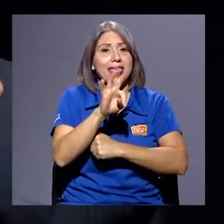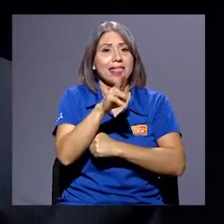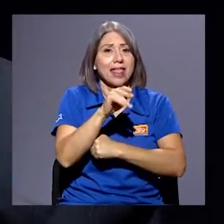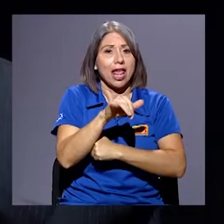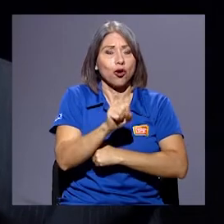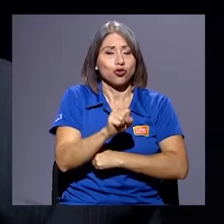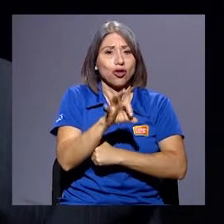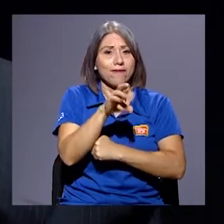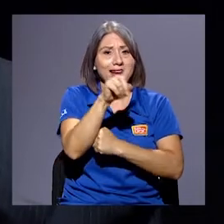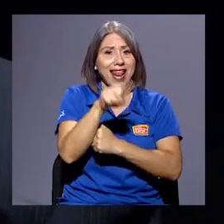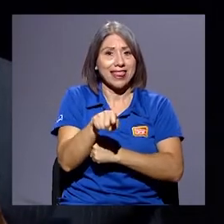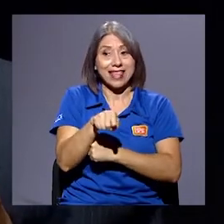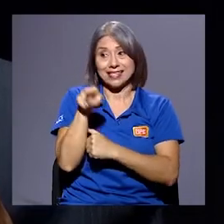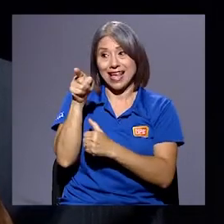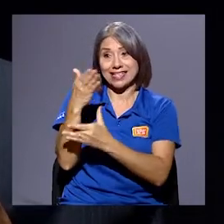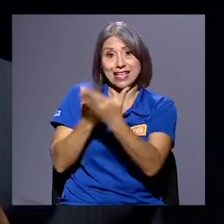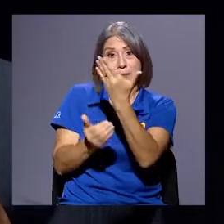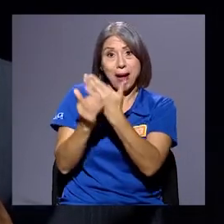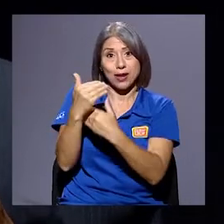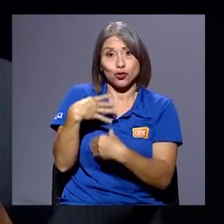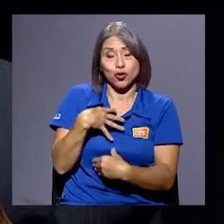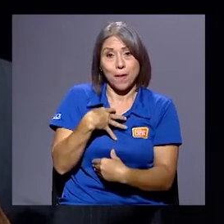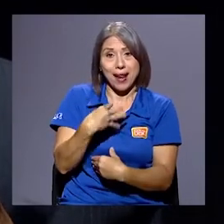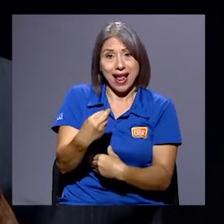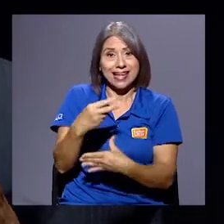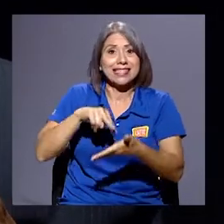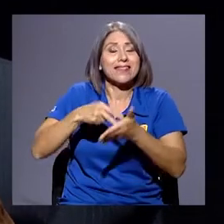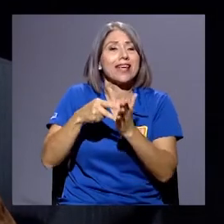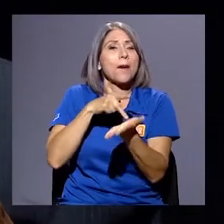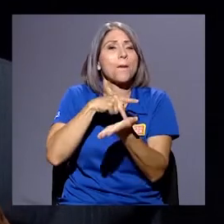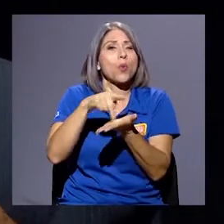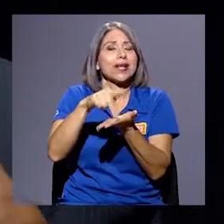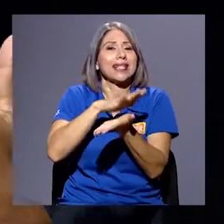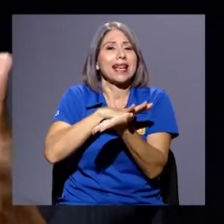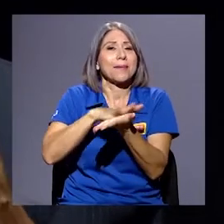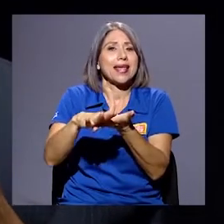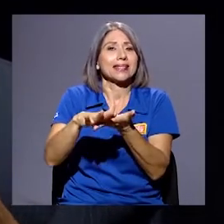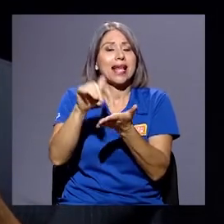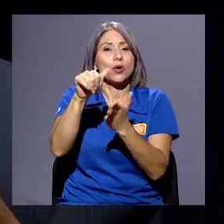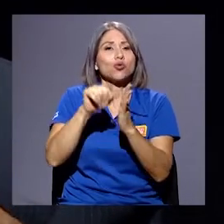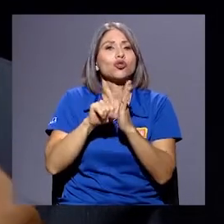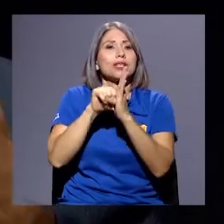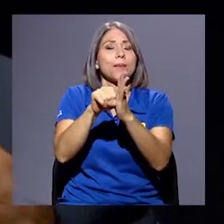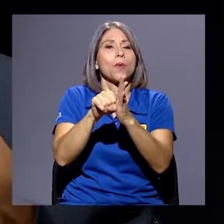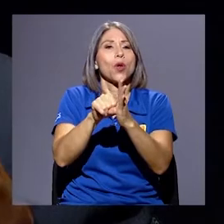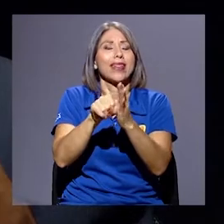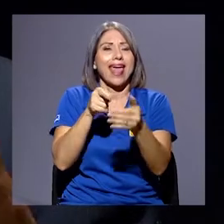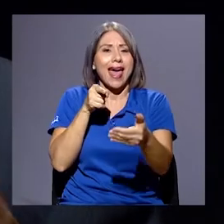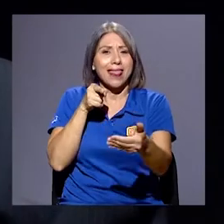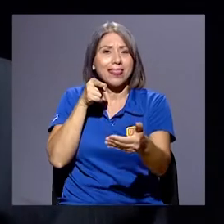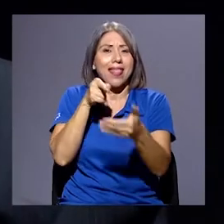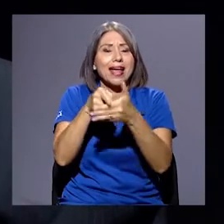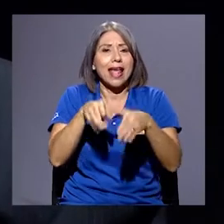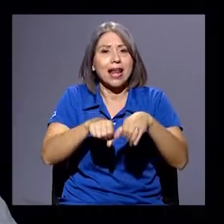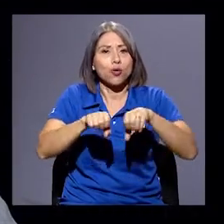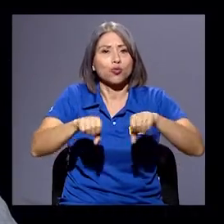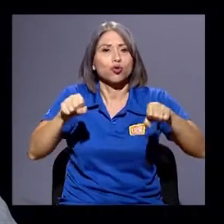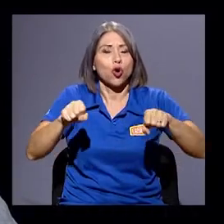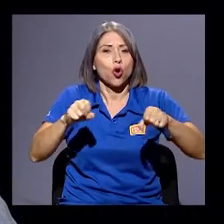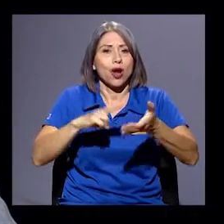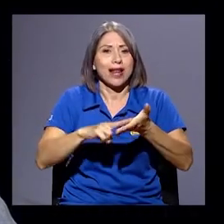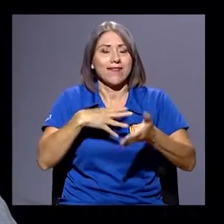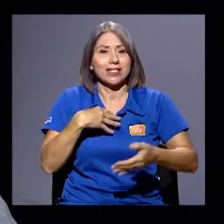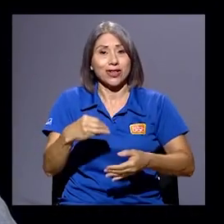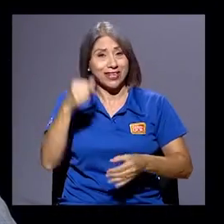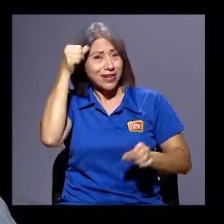pureza, limpieza y un símbolo de ataque a la corrupción que se le asigna al Partido de Liberación Nacional en ese periodo. Recuerda que